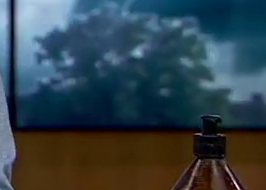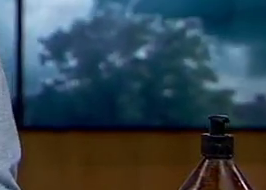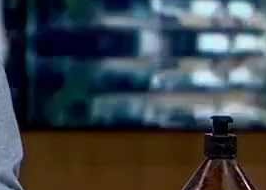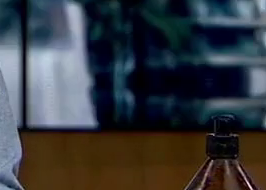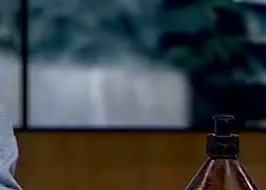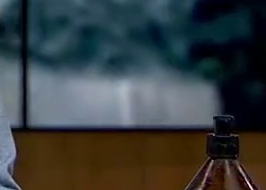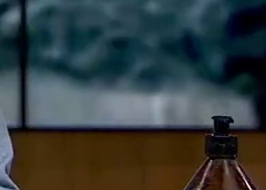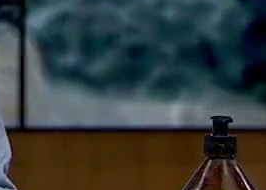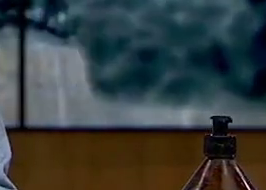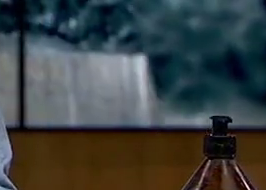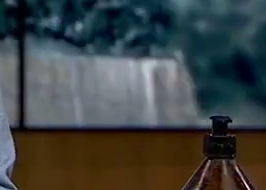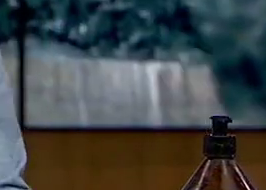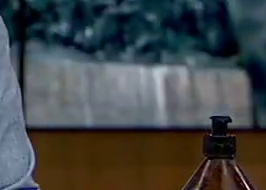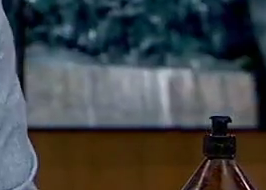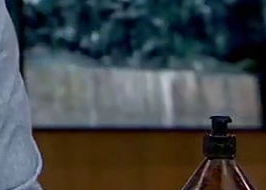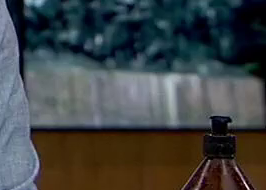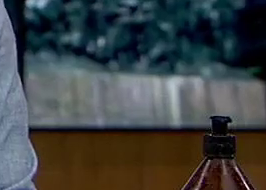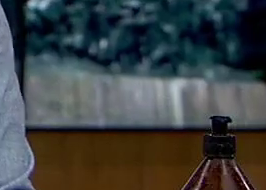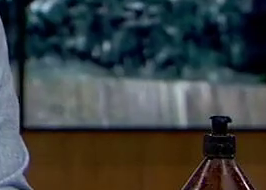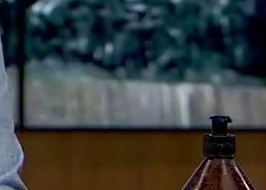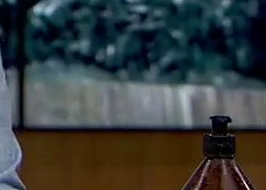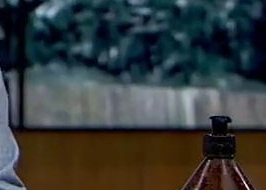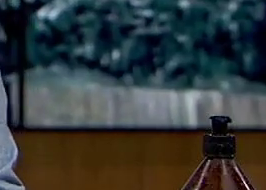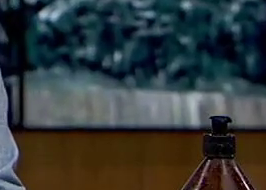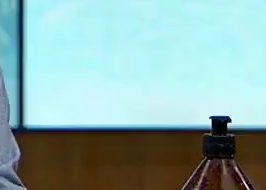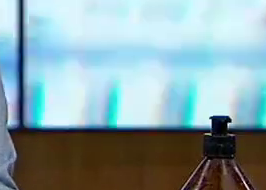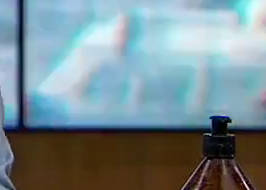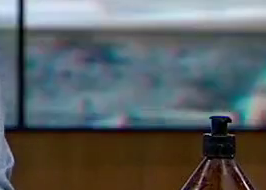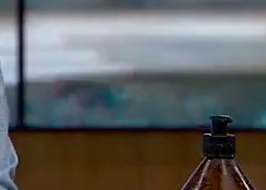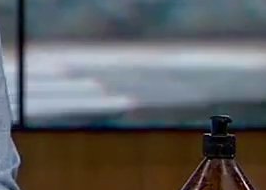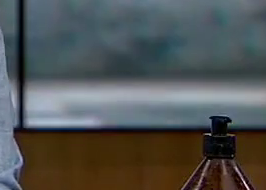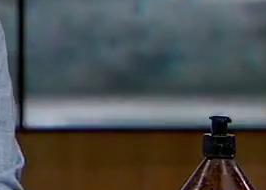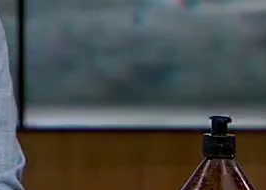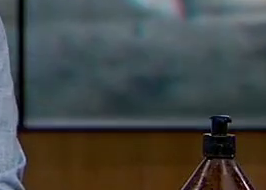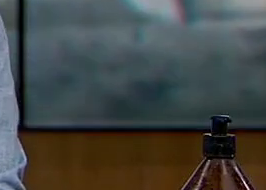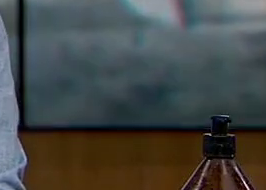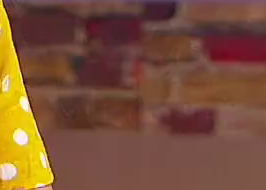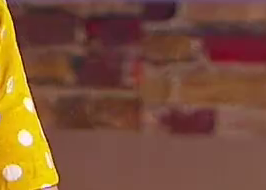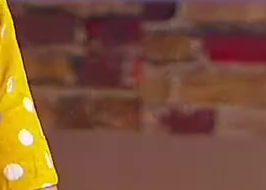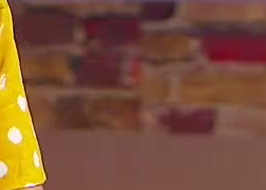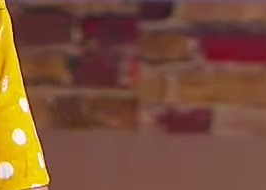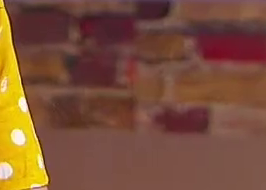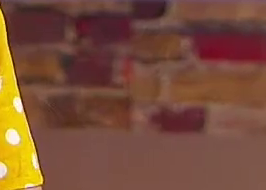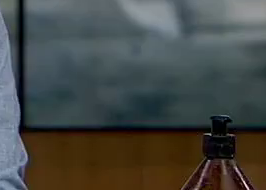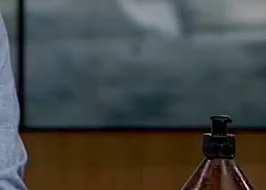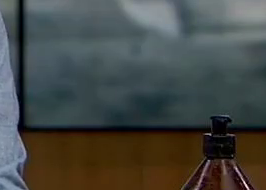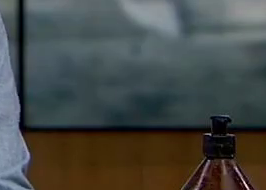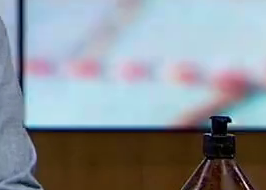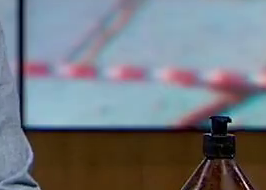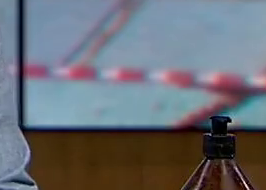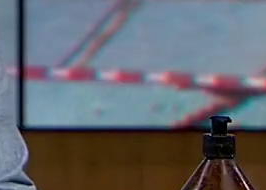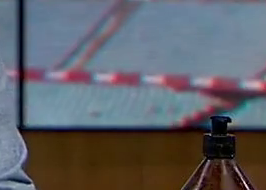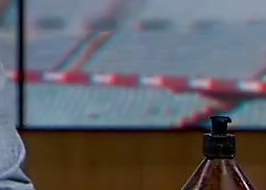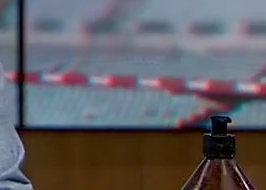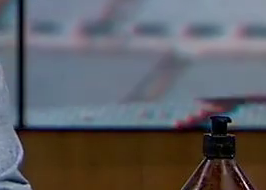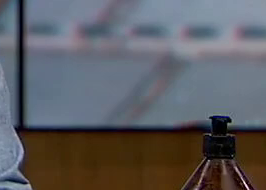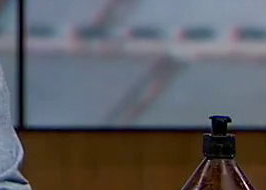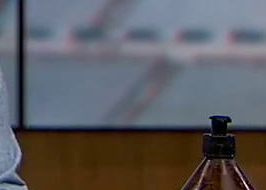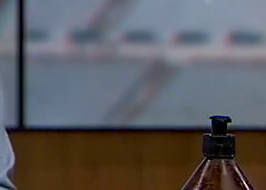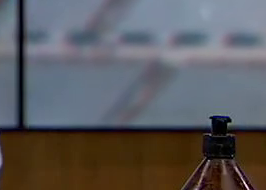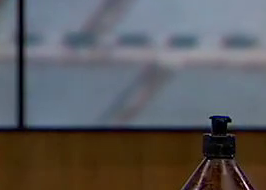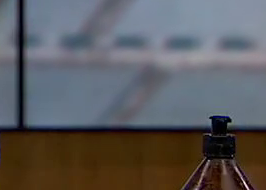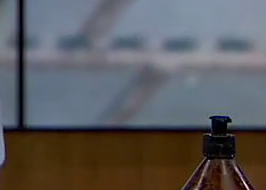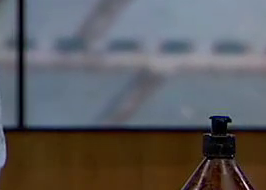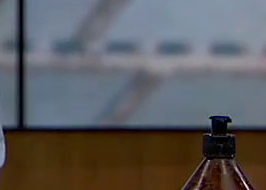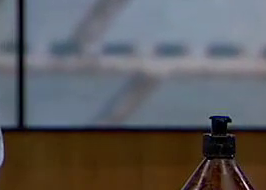tremenda buena onda. Me ganó la buena onda. Felicitaciones por el trabajo de vivir. Gracias. Buena onda y cosa buena. Y también Anivia Pérez, la